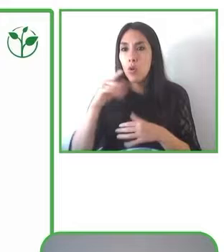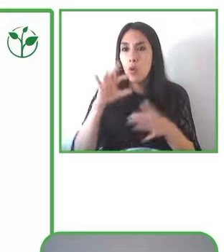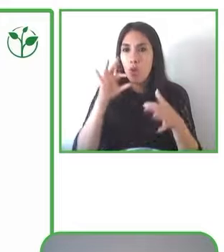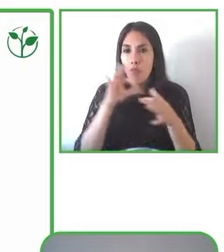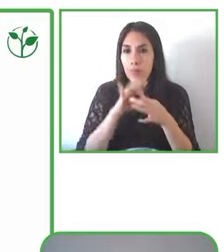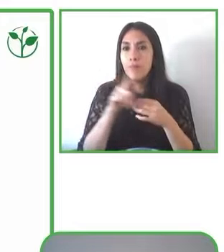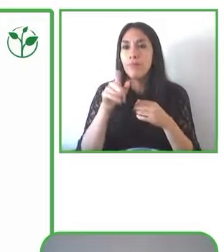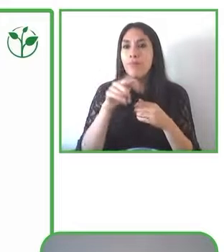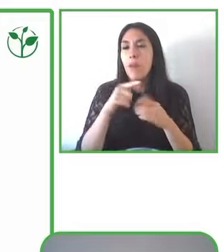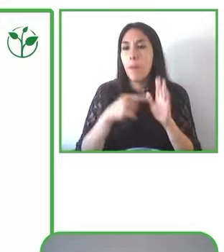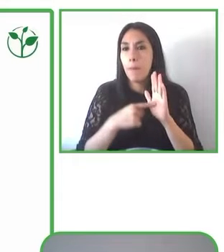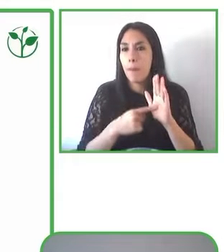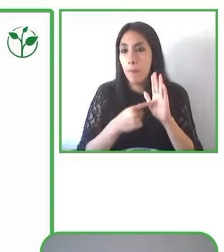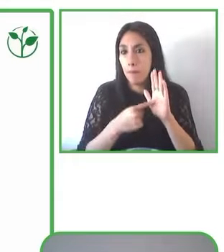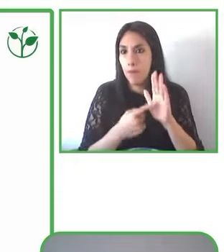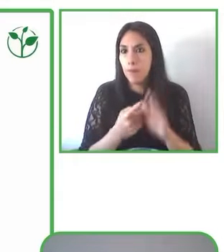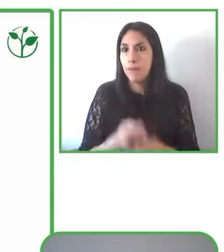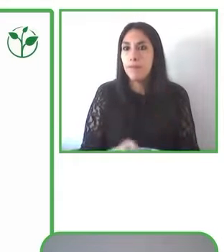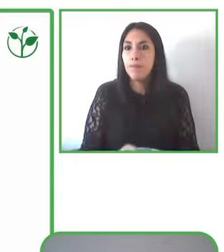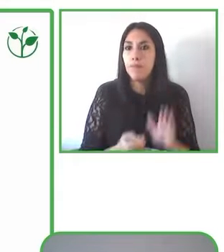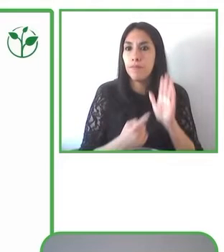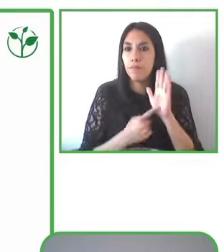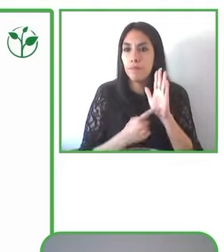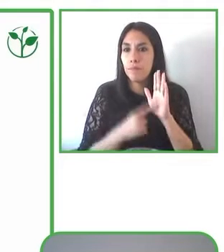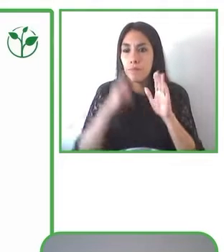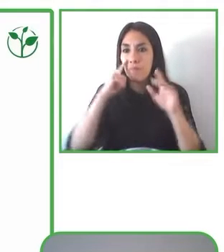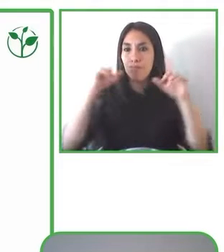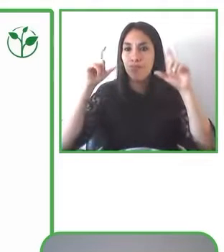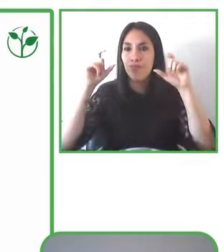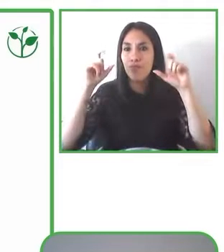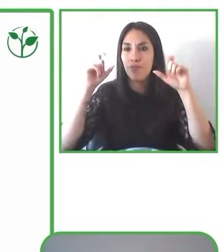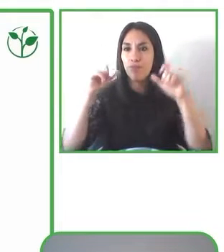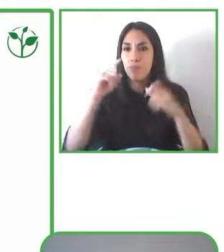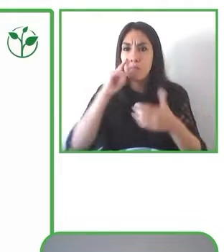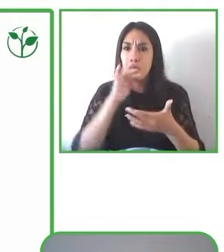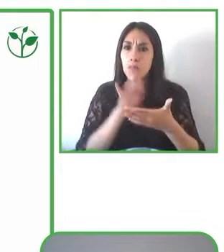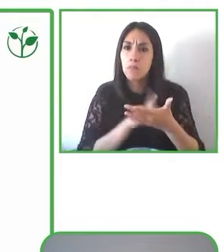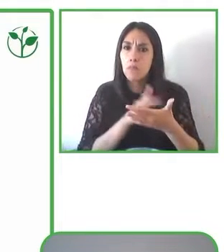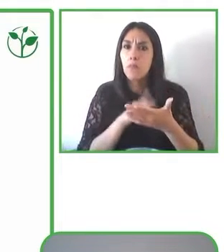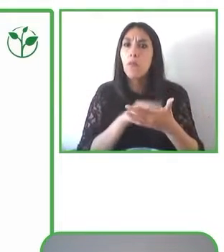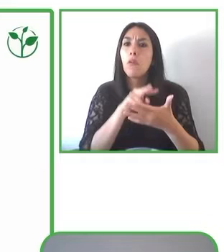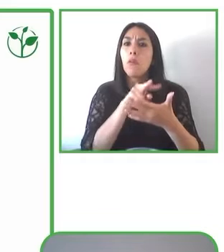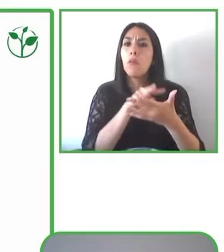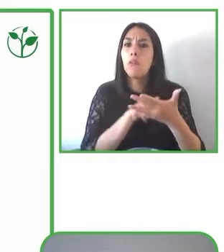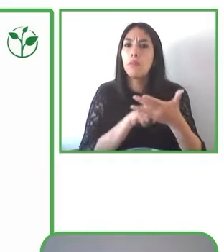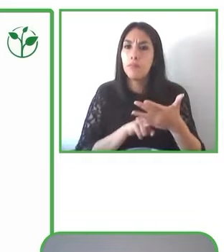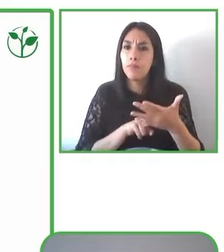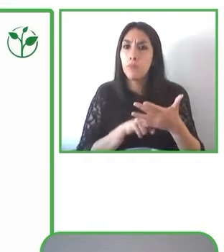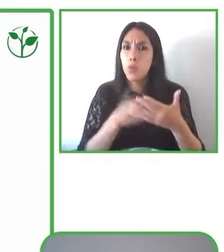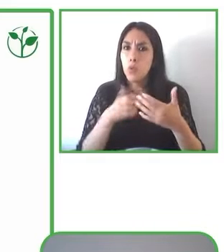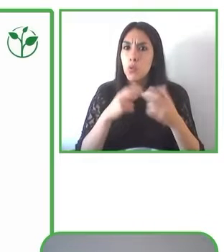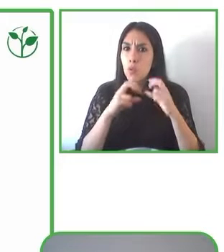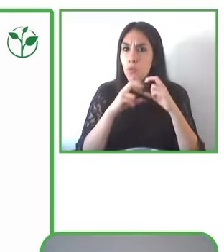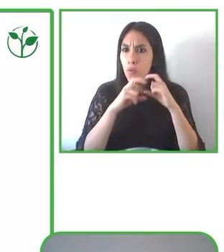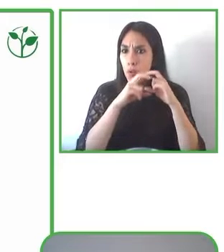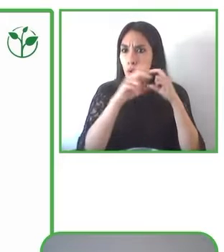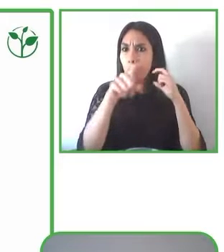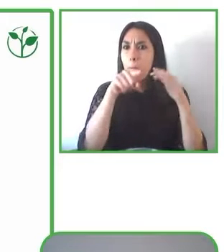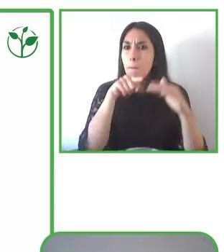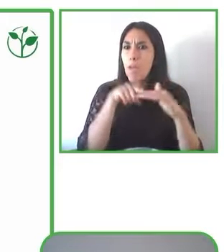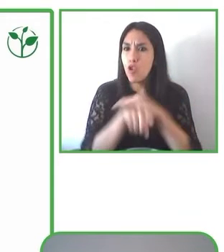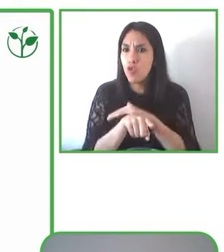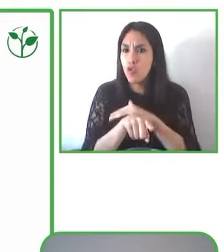una imagen de un mapa de metro donde está señalado donde existe